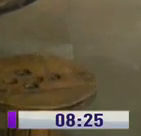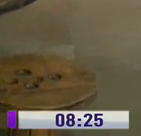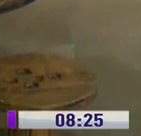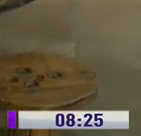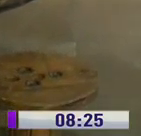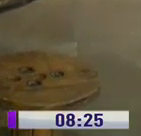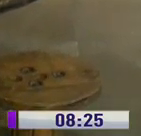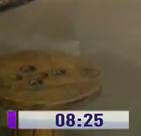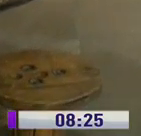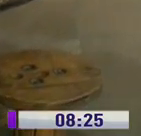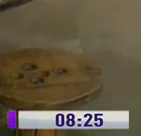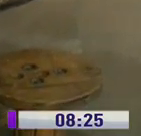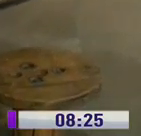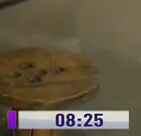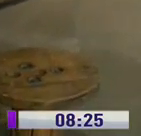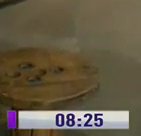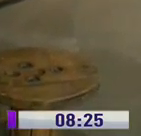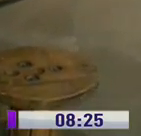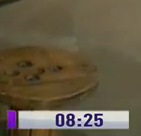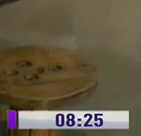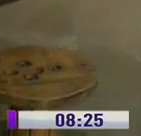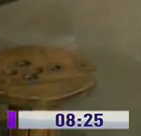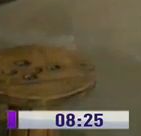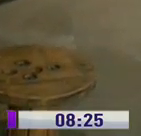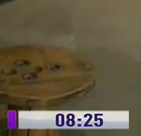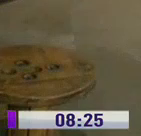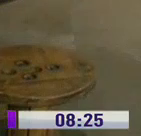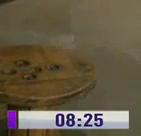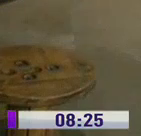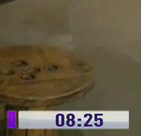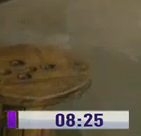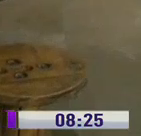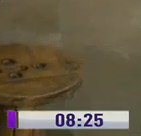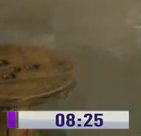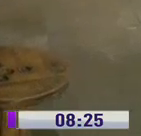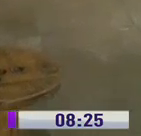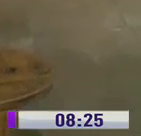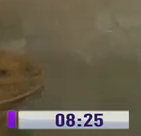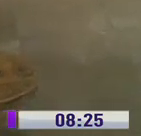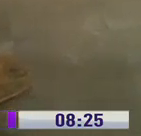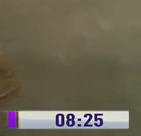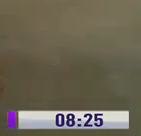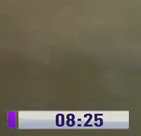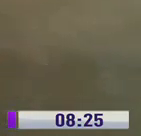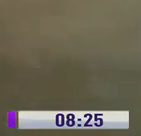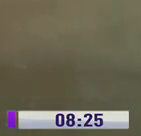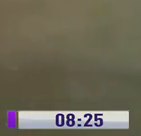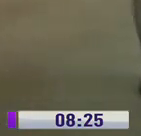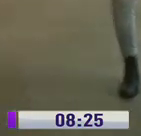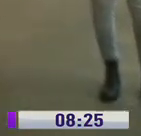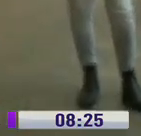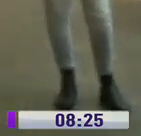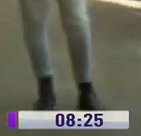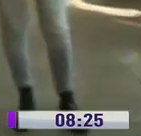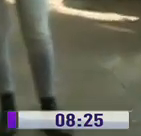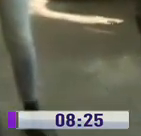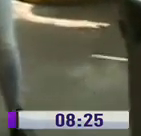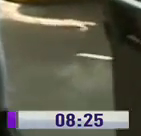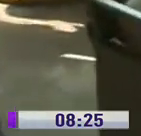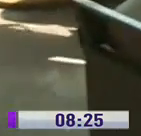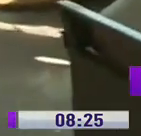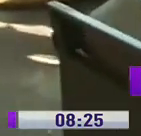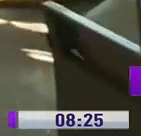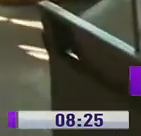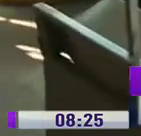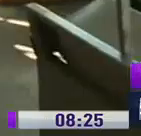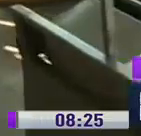ubicada acá en el norte de la capital, pues su personal se encuentra ya listo. Lo que ellos realizan es raciones alimenticias